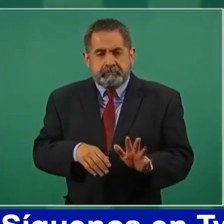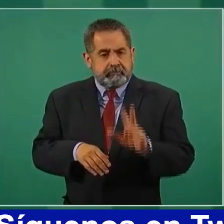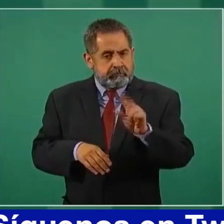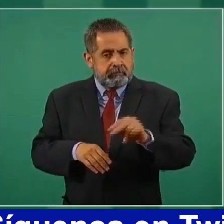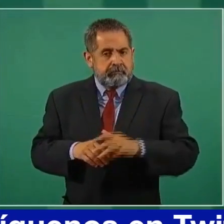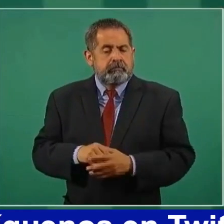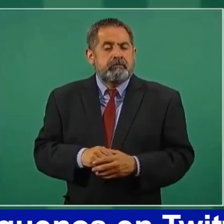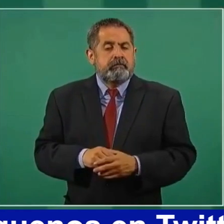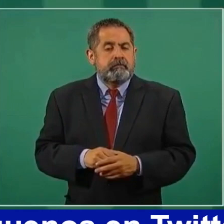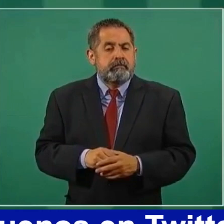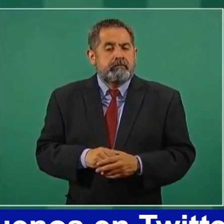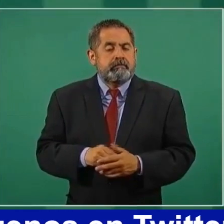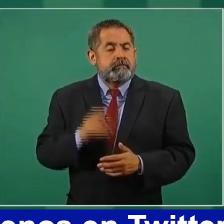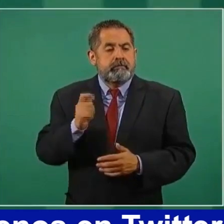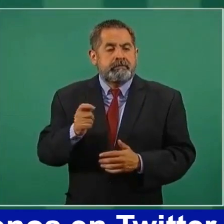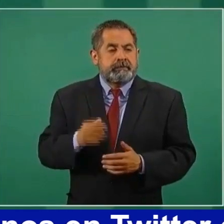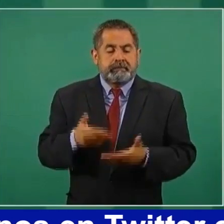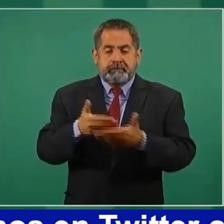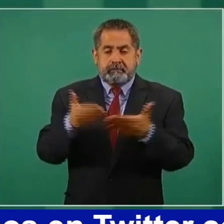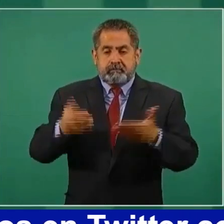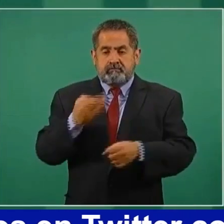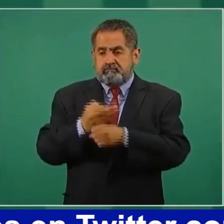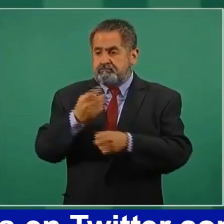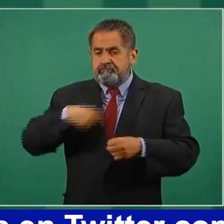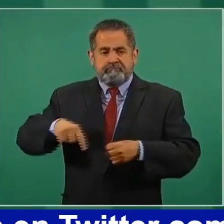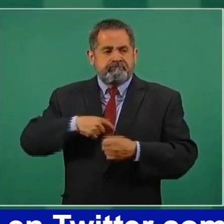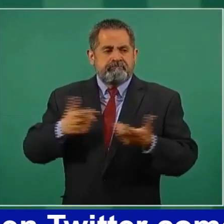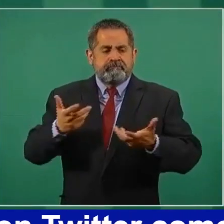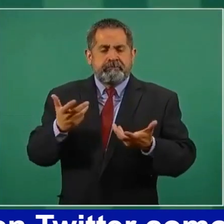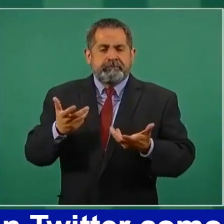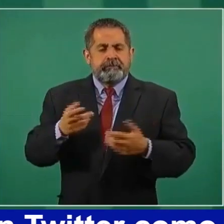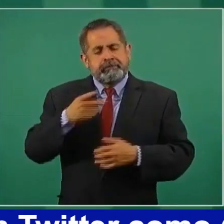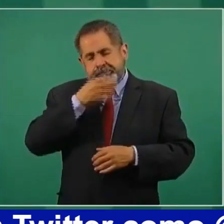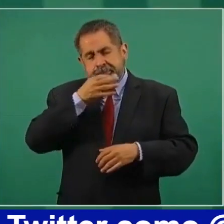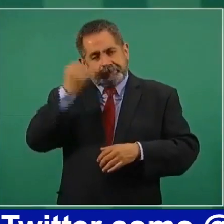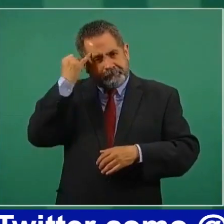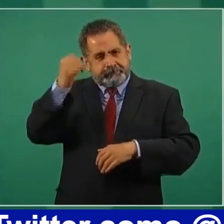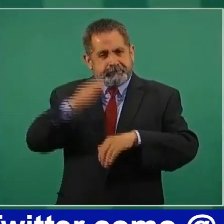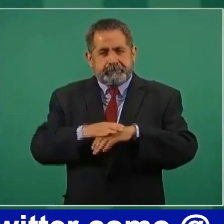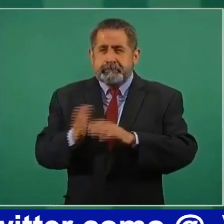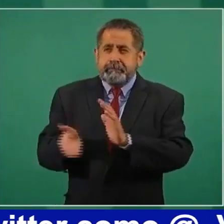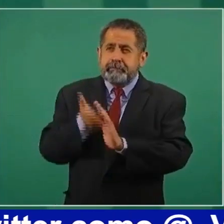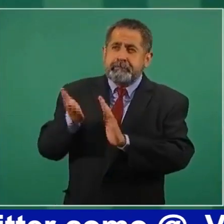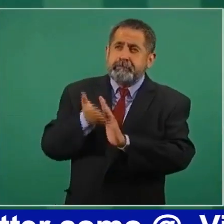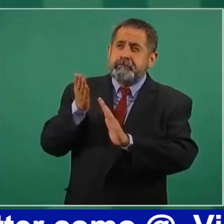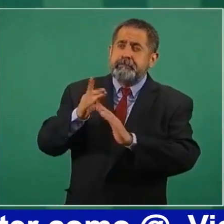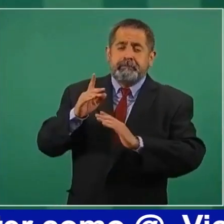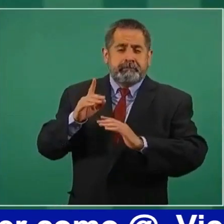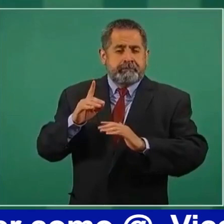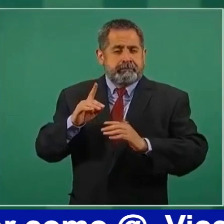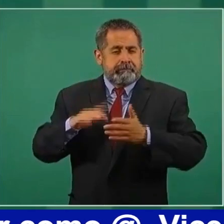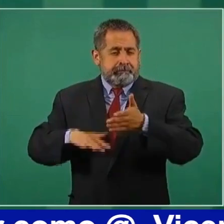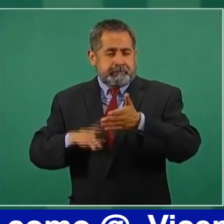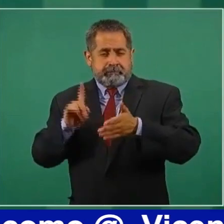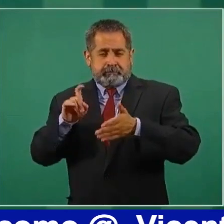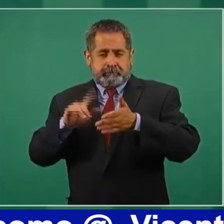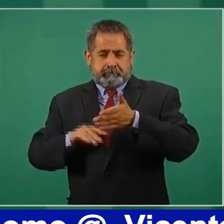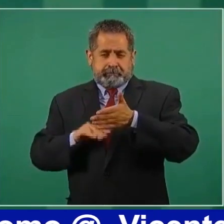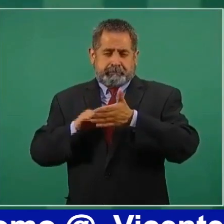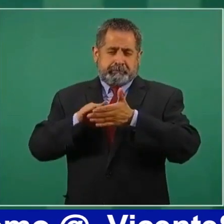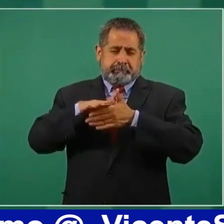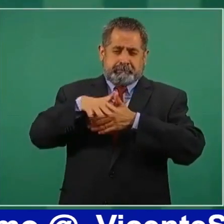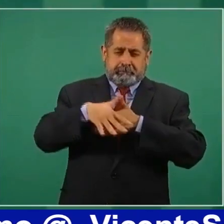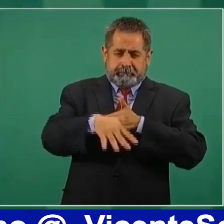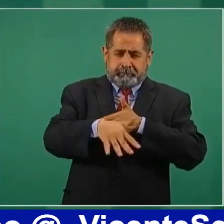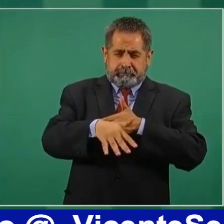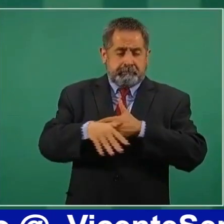Entonces, llegan a Juquila de la Ciudad de México,